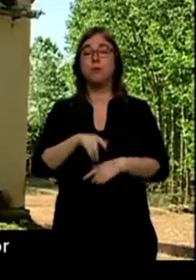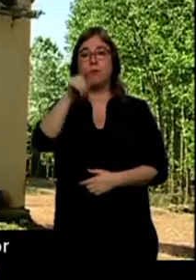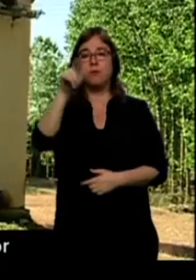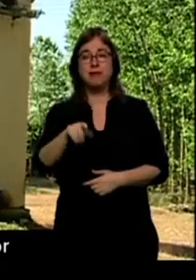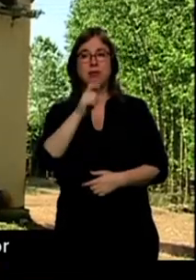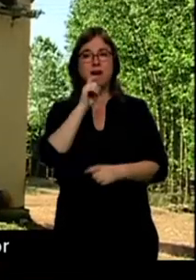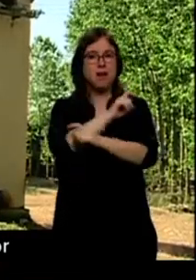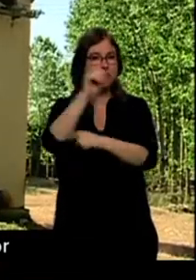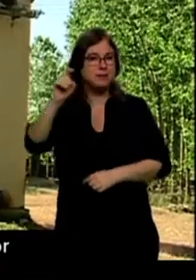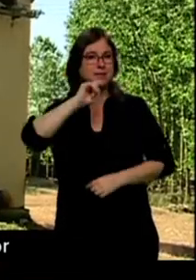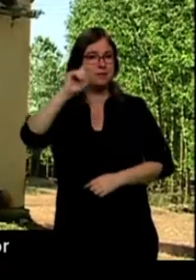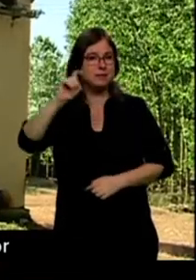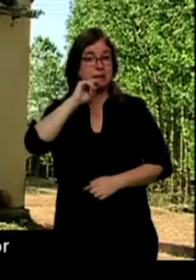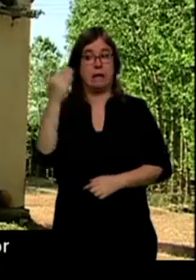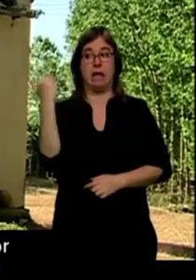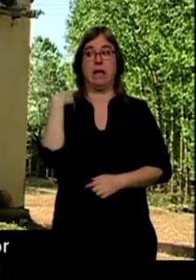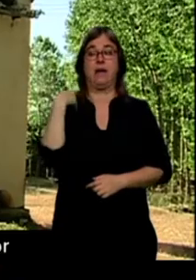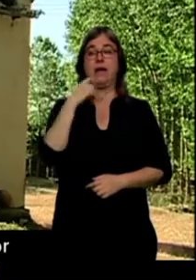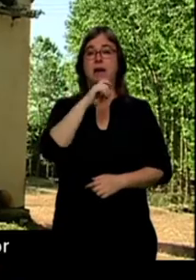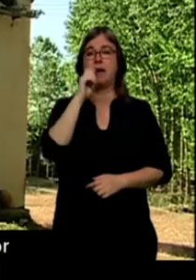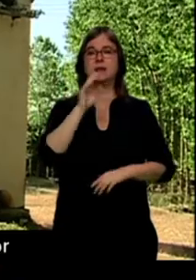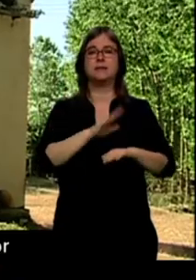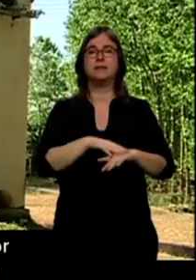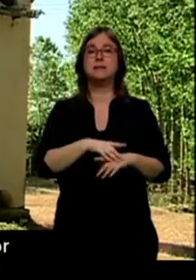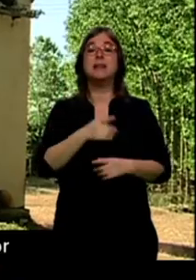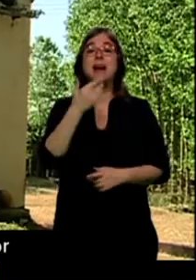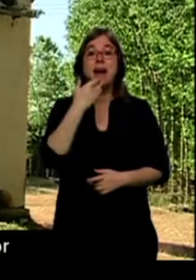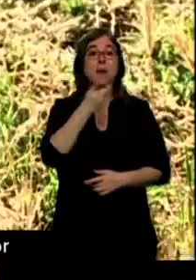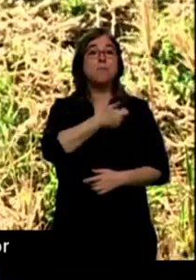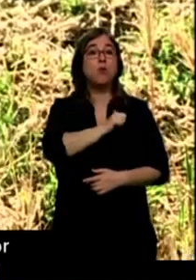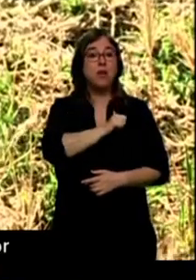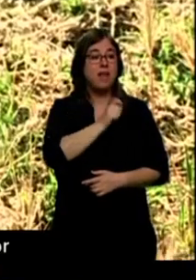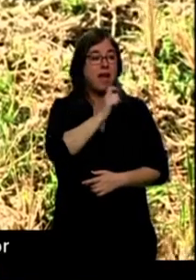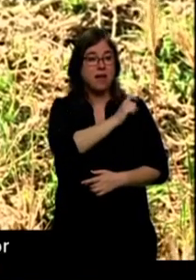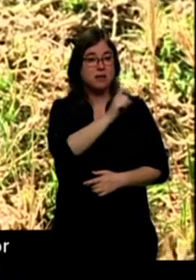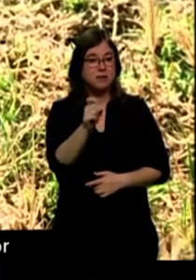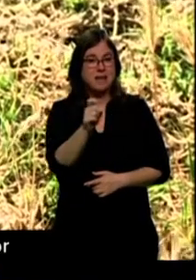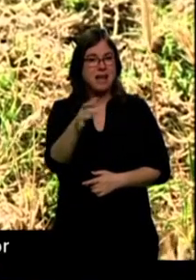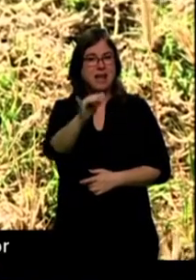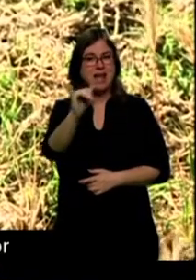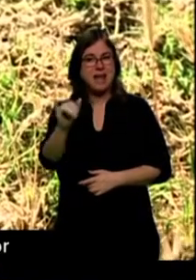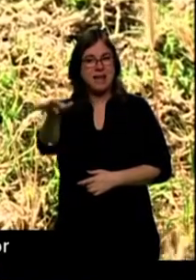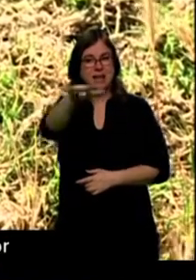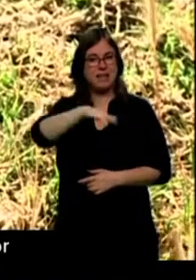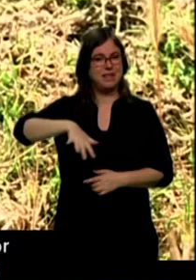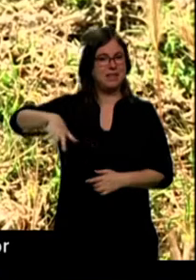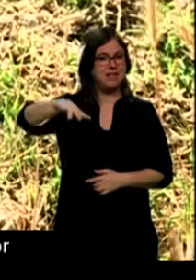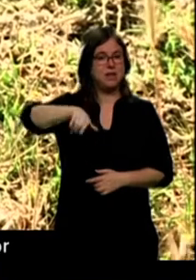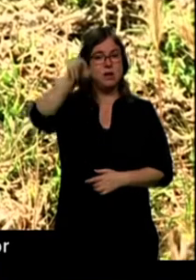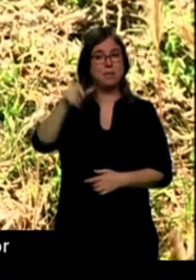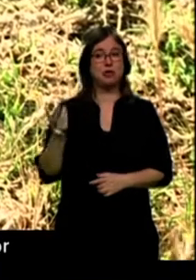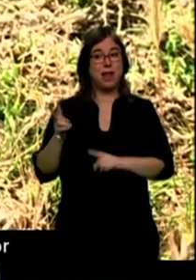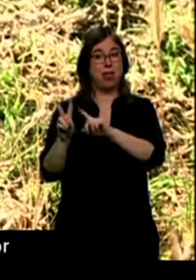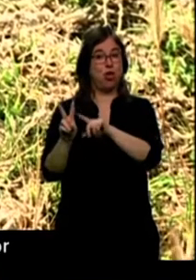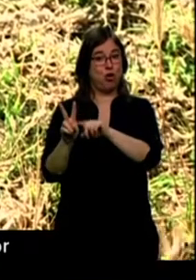precisamente unas horas antes de la desgracia a la policía local de la presencia en esta explotación de dos individuos en